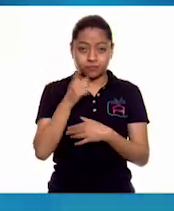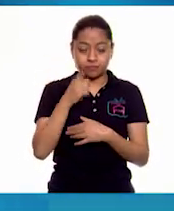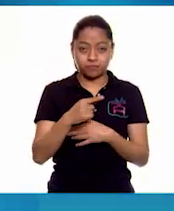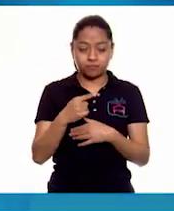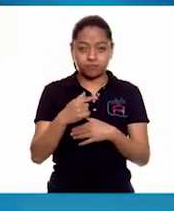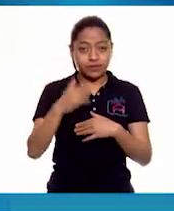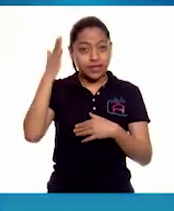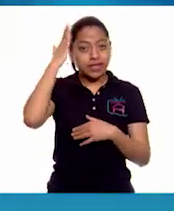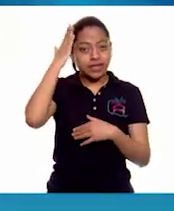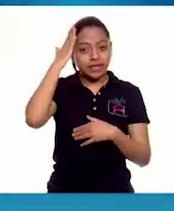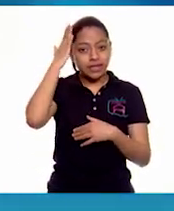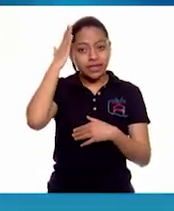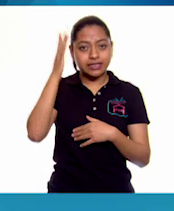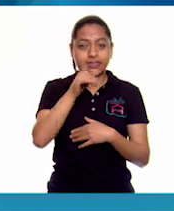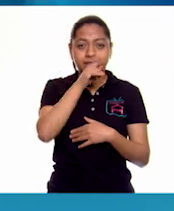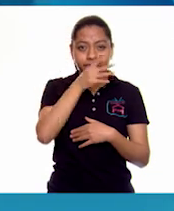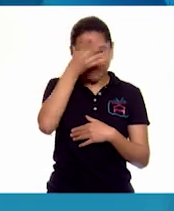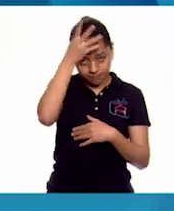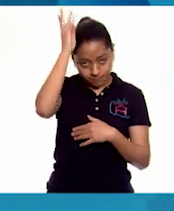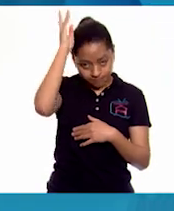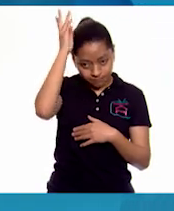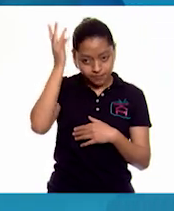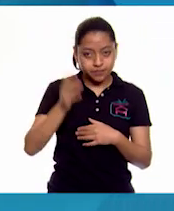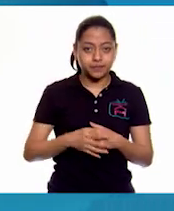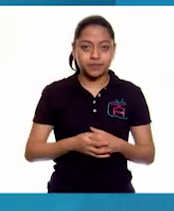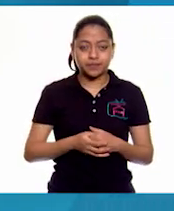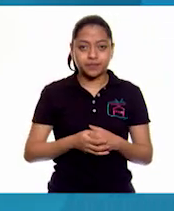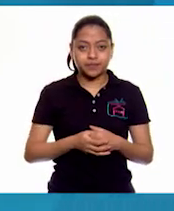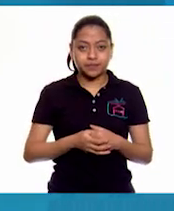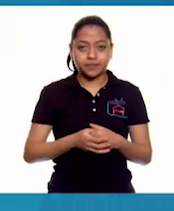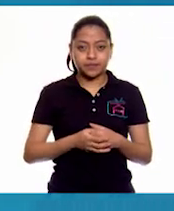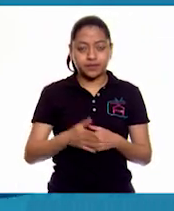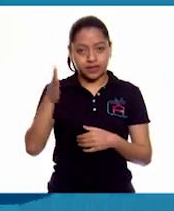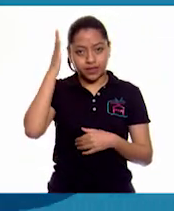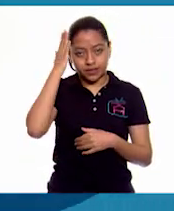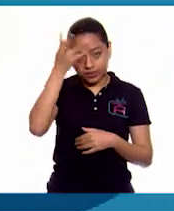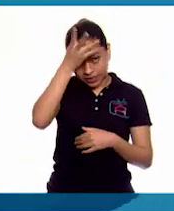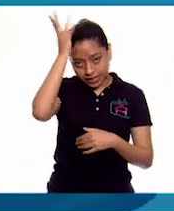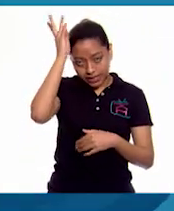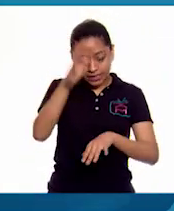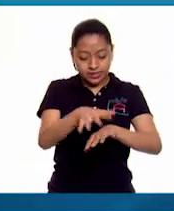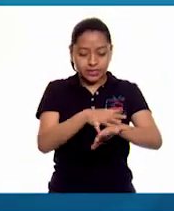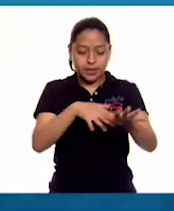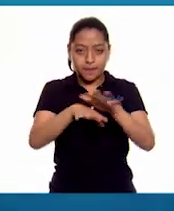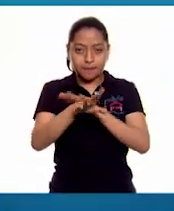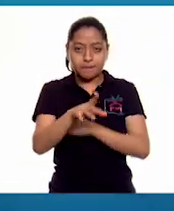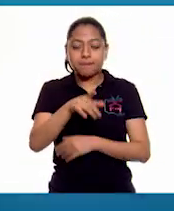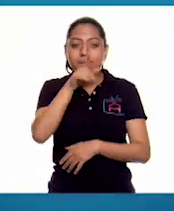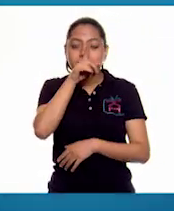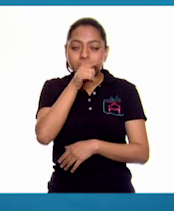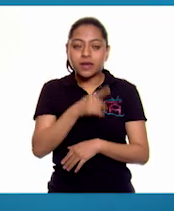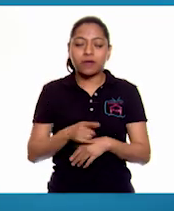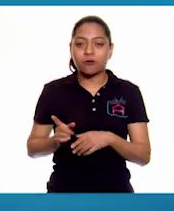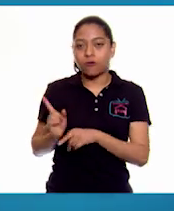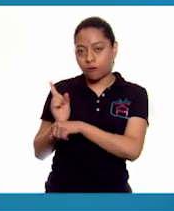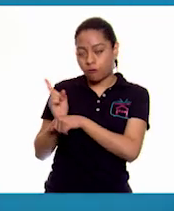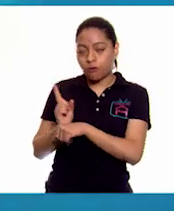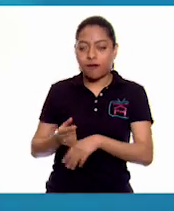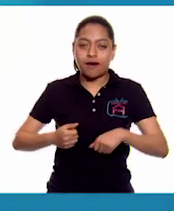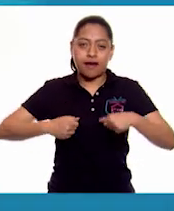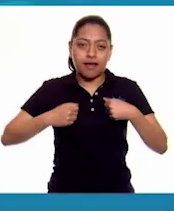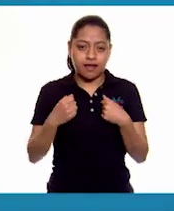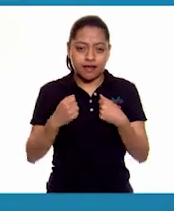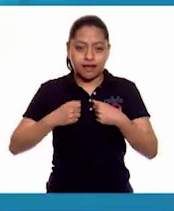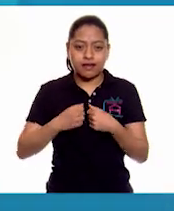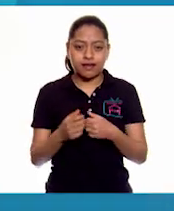nuestro gallito, cabeza, cresta, patas, pico, cola, alas, ala,